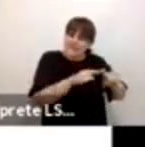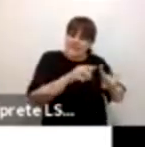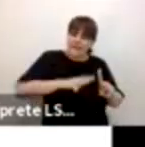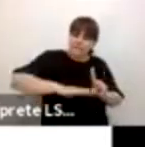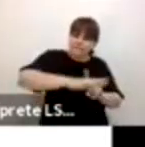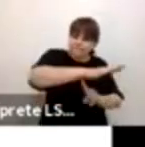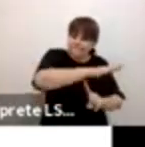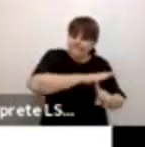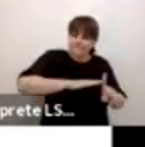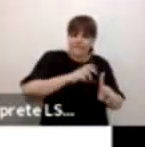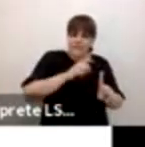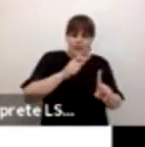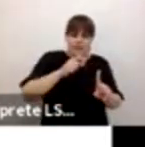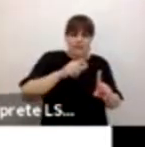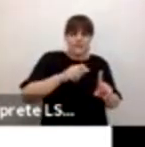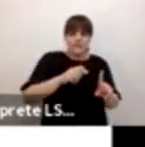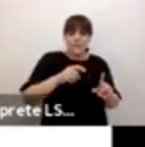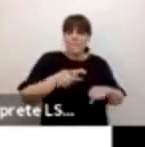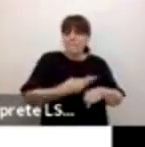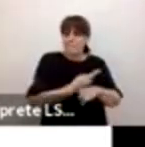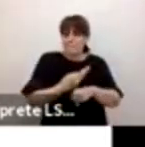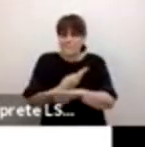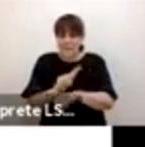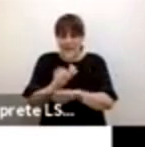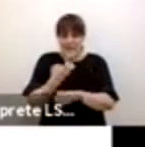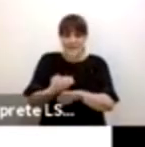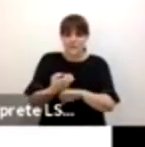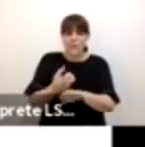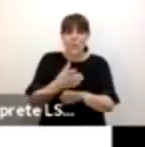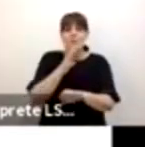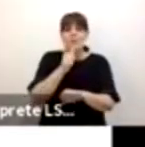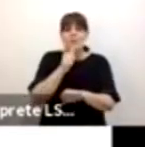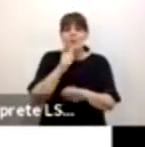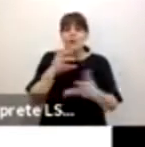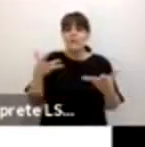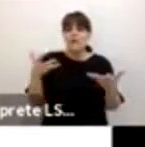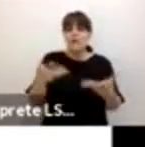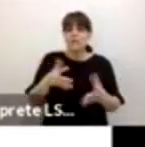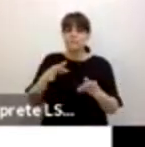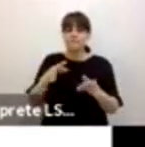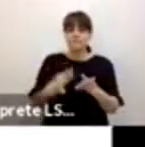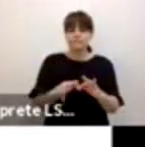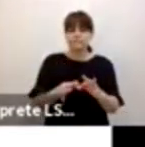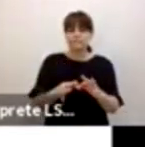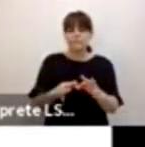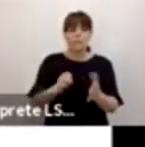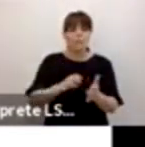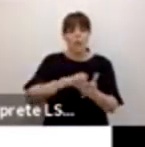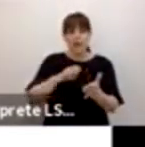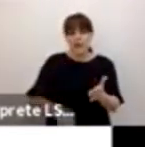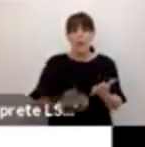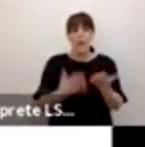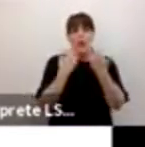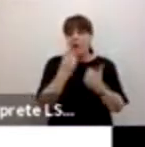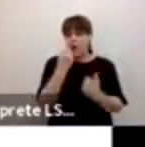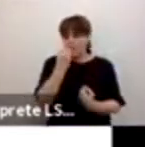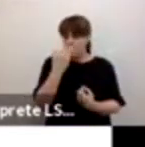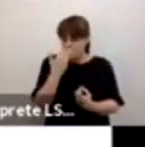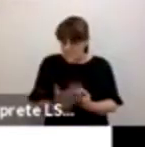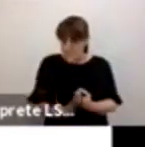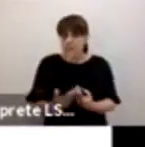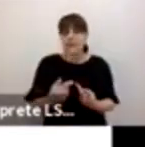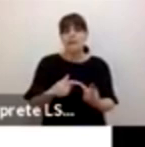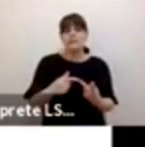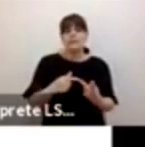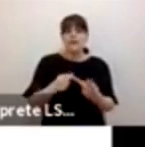la garantía de los logros que se traducen en aspectos como malnutrición, abandono escolar, pero más